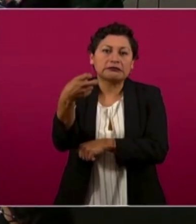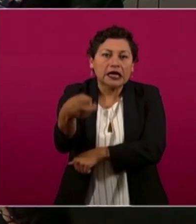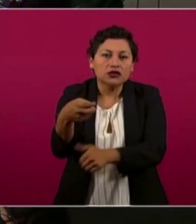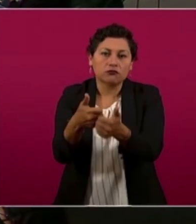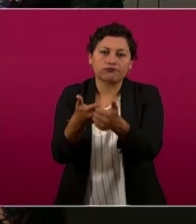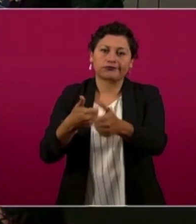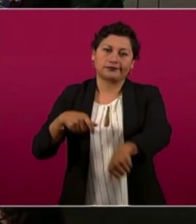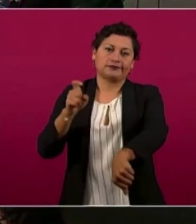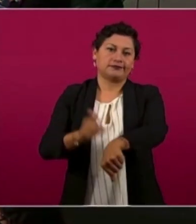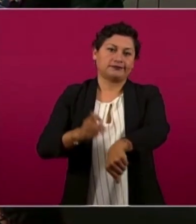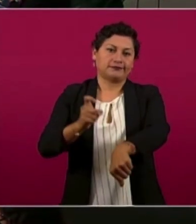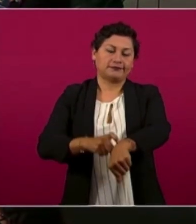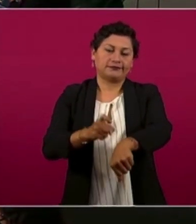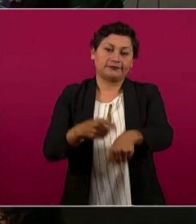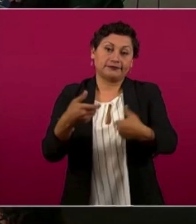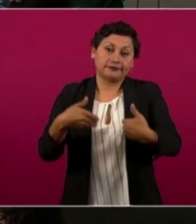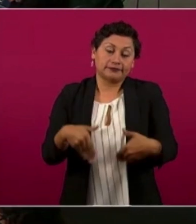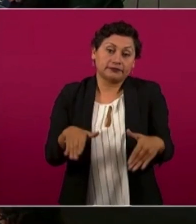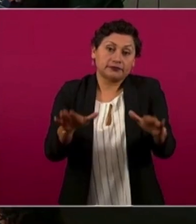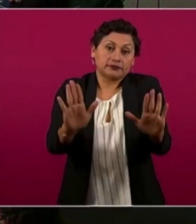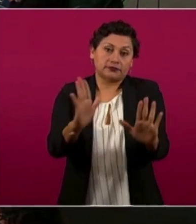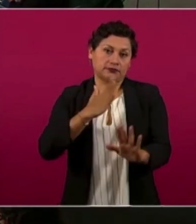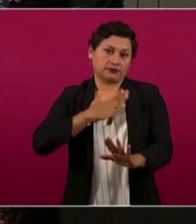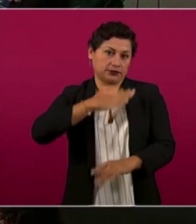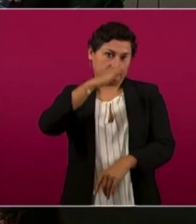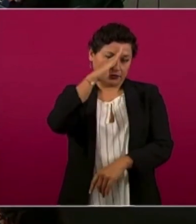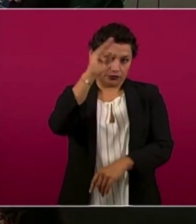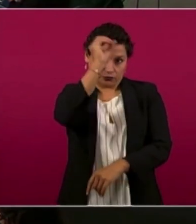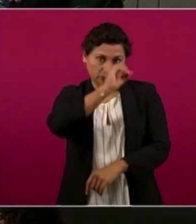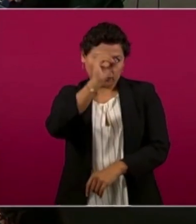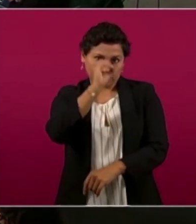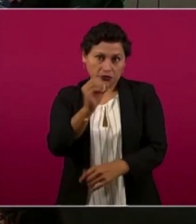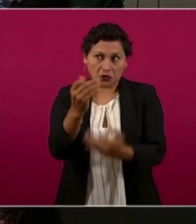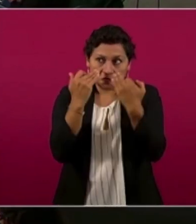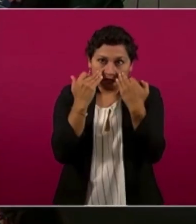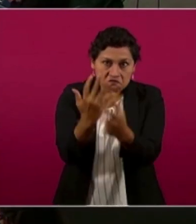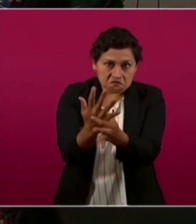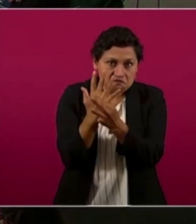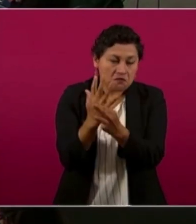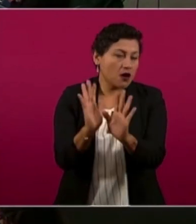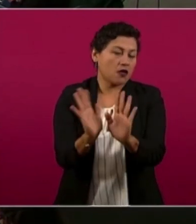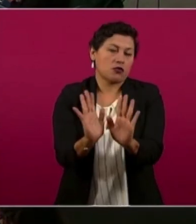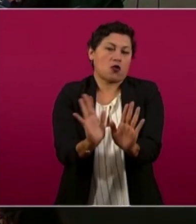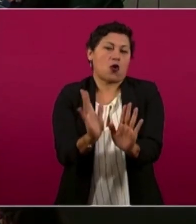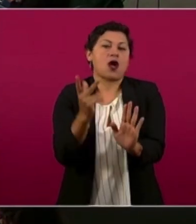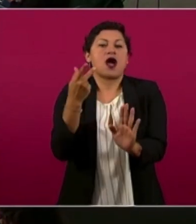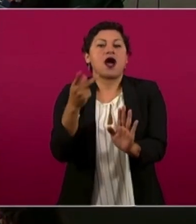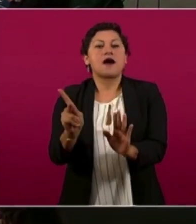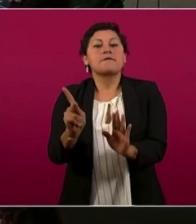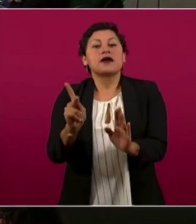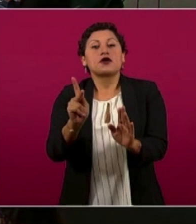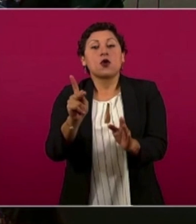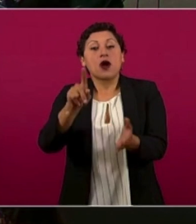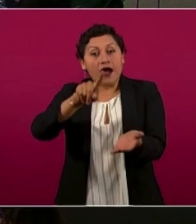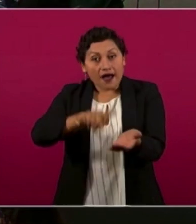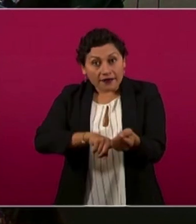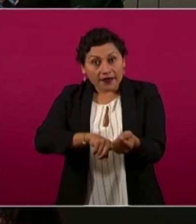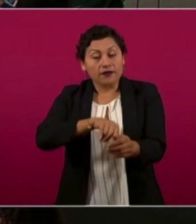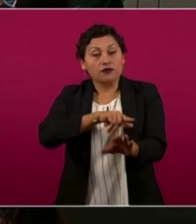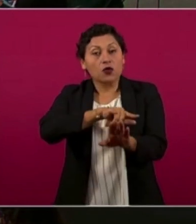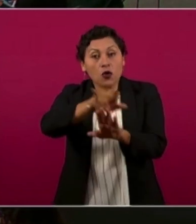Yo me imagino, eso no tengo la prueba de ello, pero digamos, es el rumor en los pasillos del aeropuerto que les gusta mucho